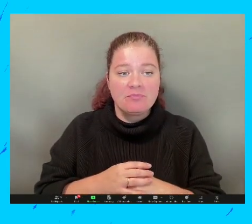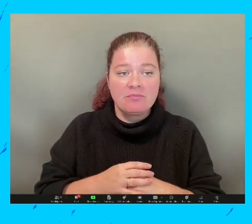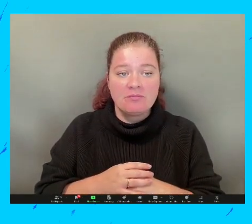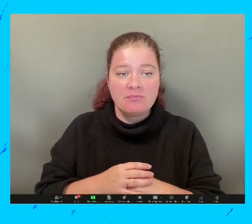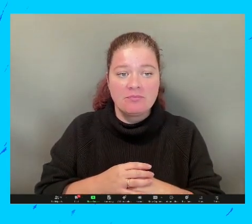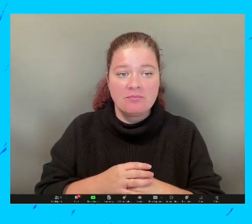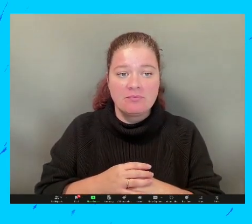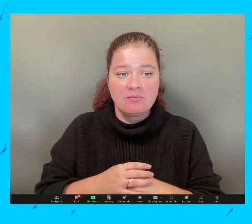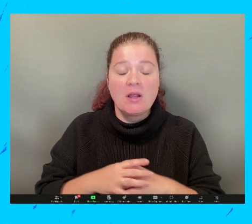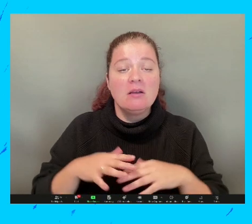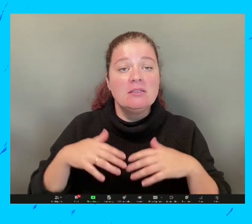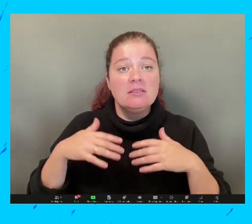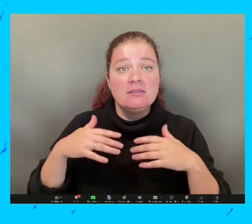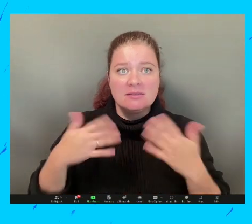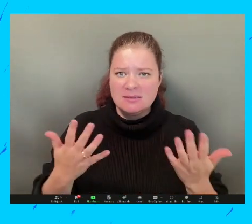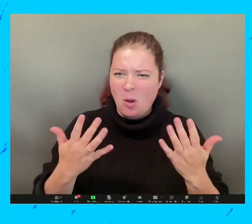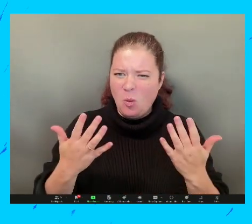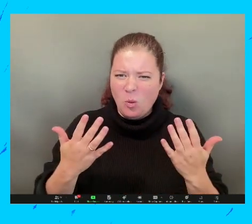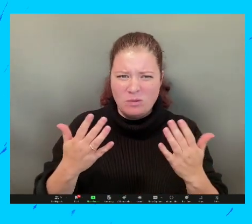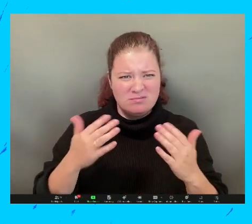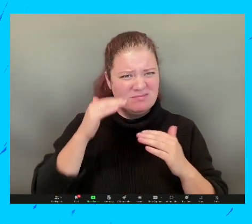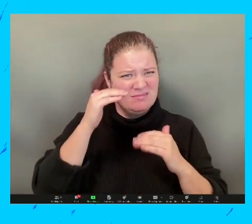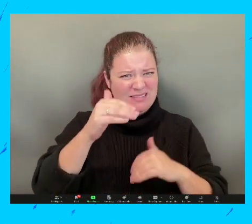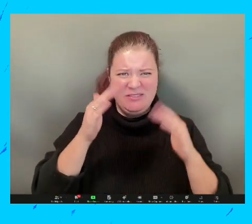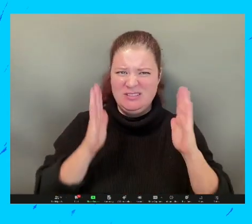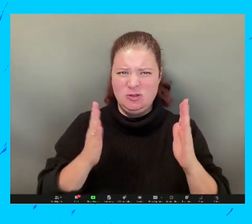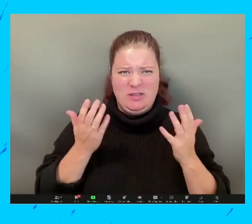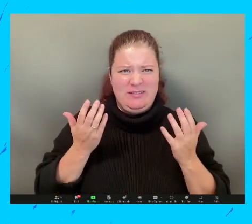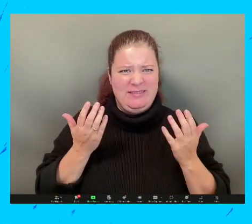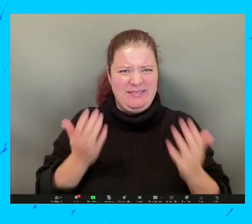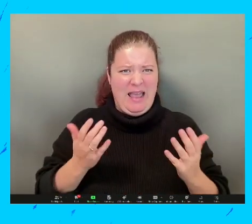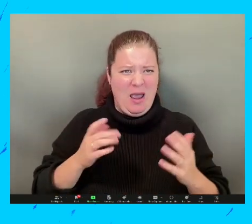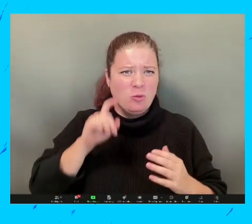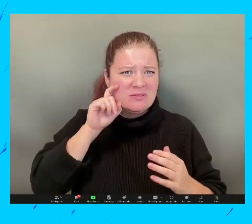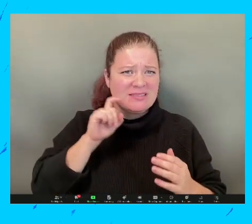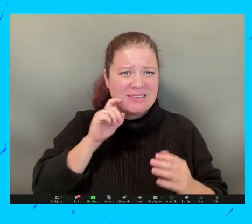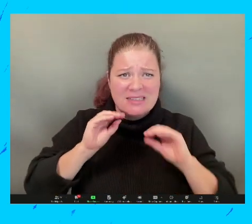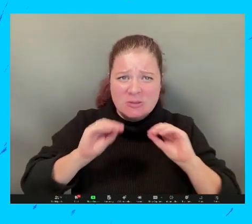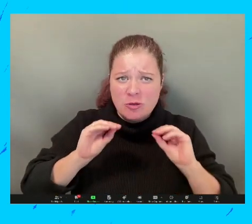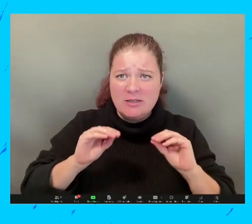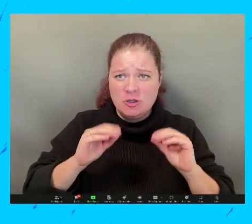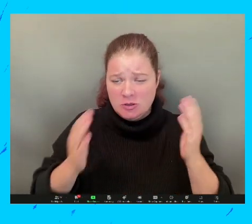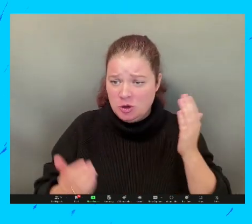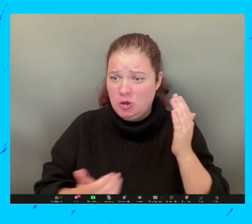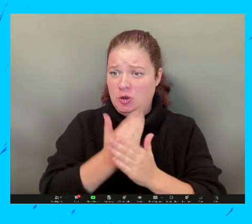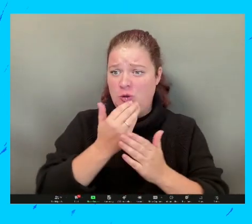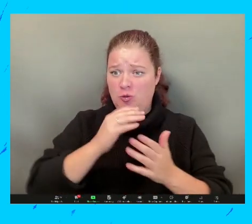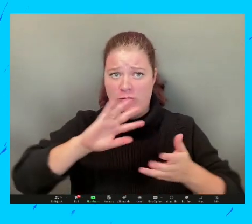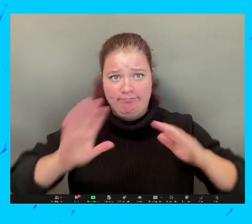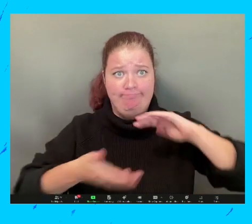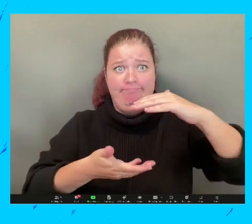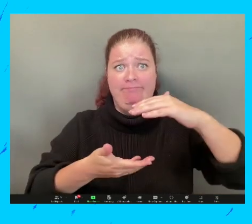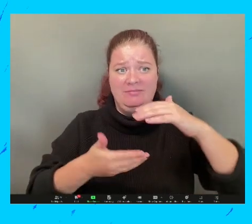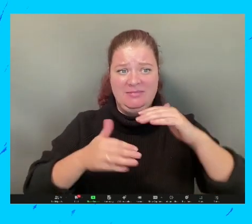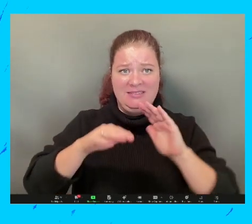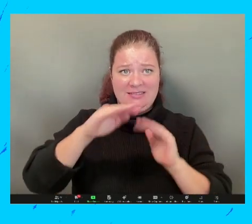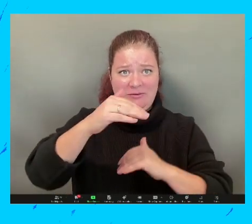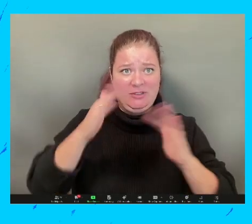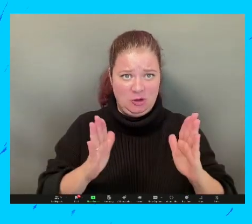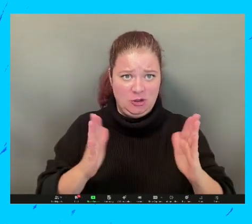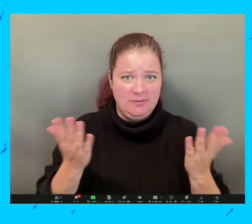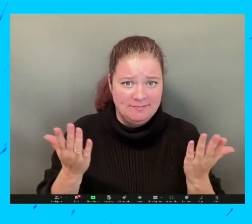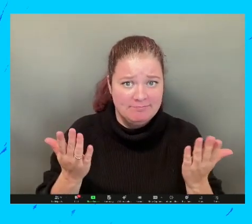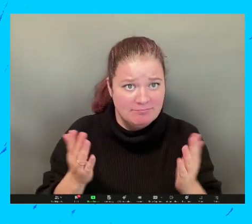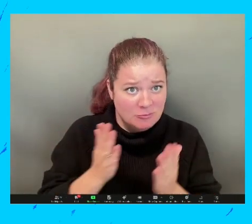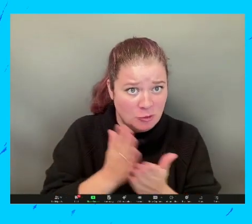hijo nos lleva al próximo segmento de su red, definir qué es la educación sexual para nosotros. Entonces, Kimberly,